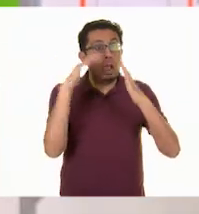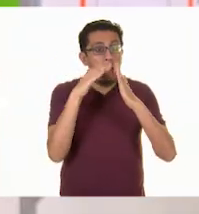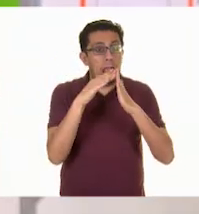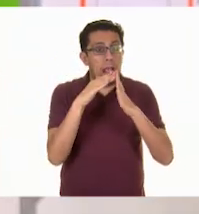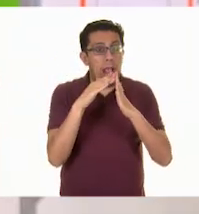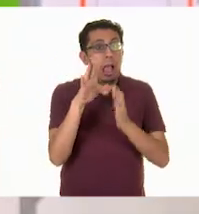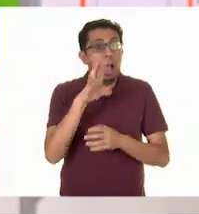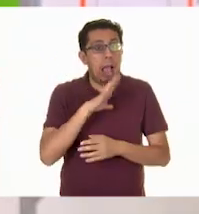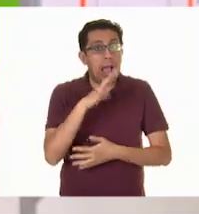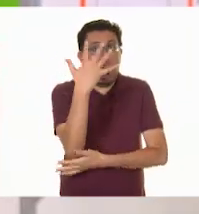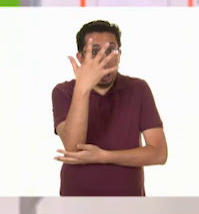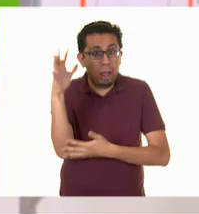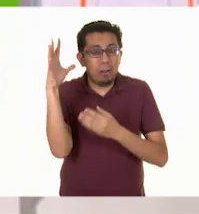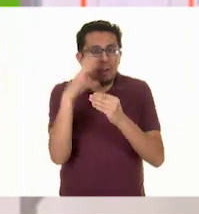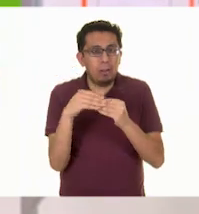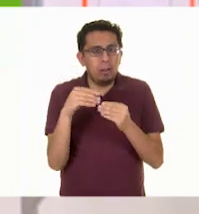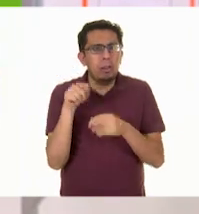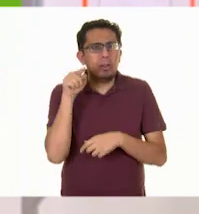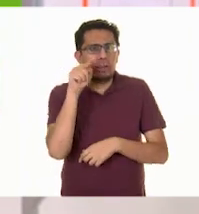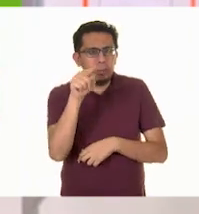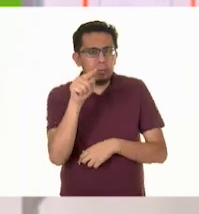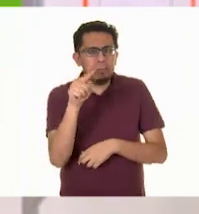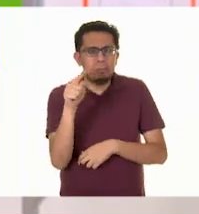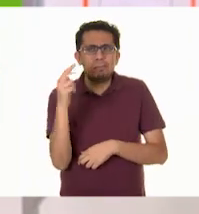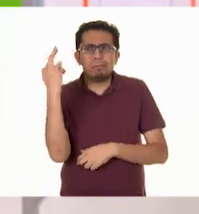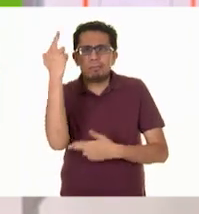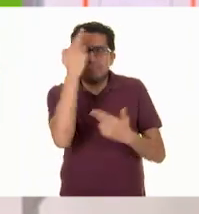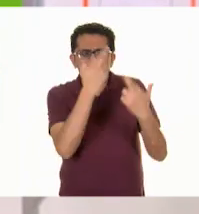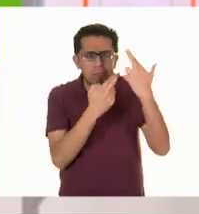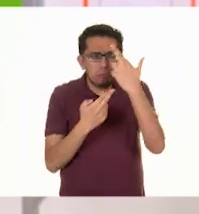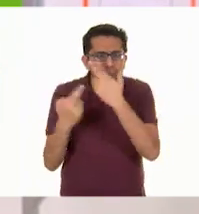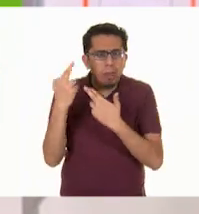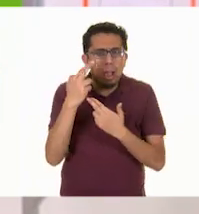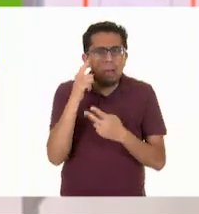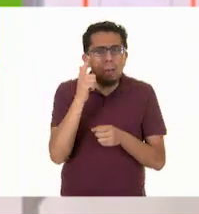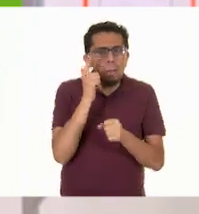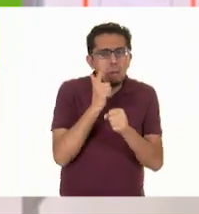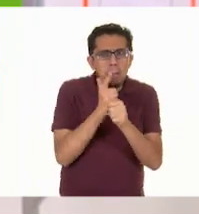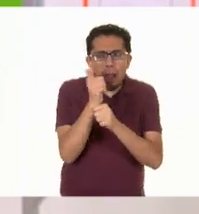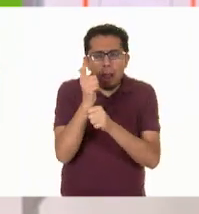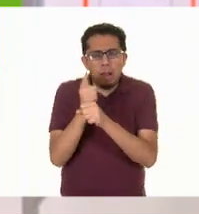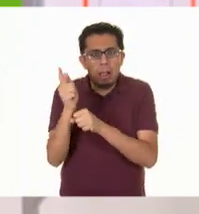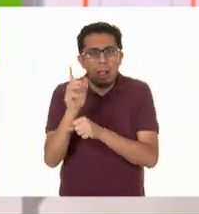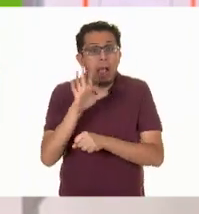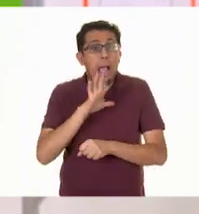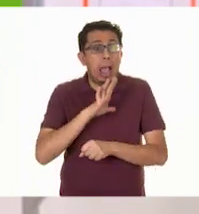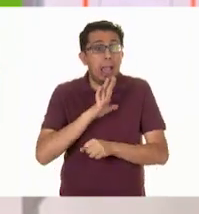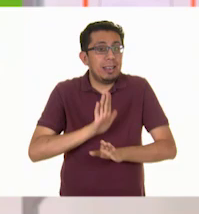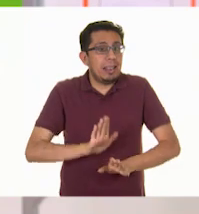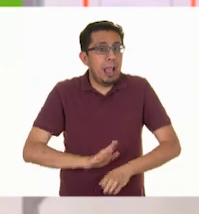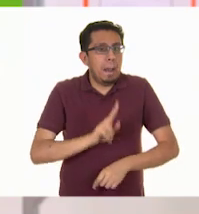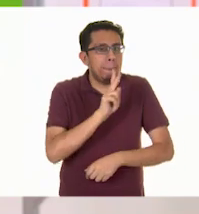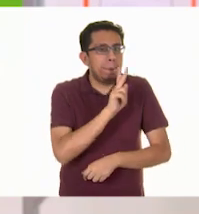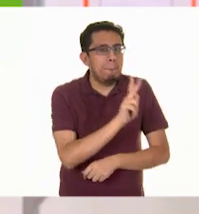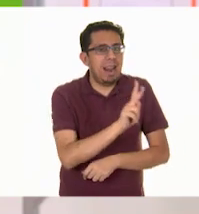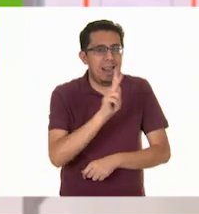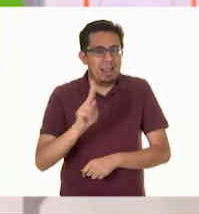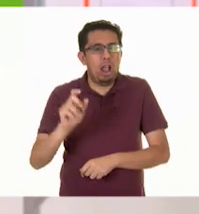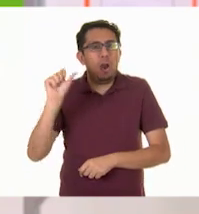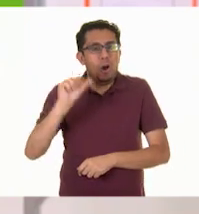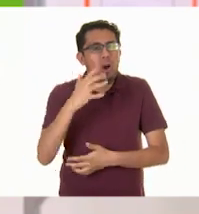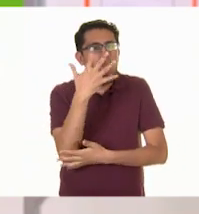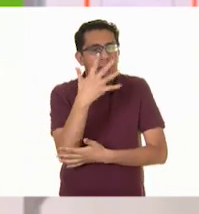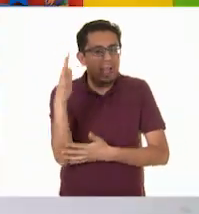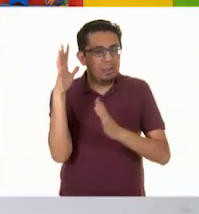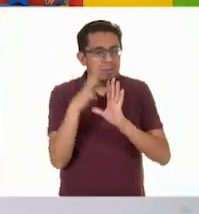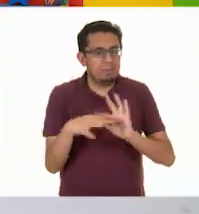árbol frutal, te invitamos a observar e identificar si tiene alguna similitud con los árboles que vimos el